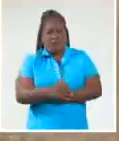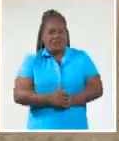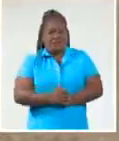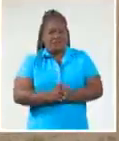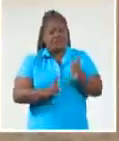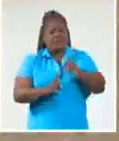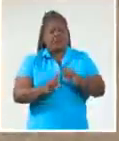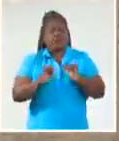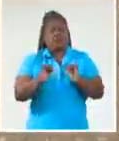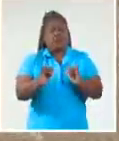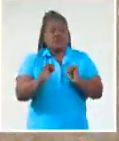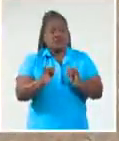Sistema Informativo de la Televisión Cubana.